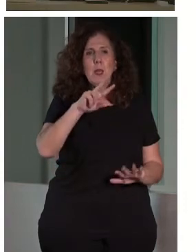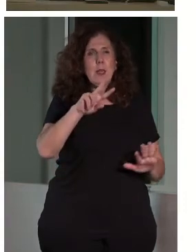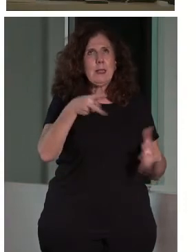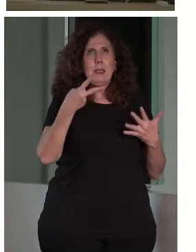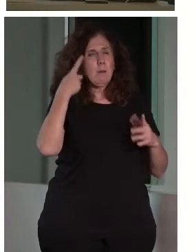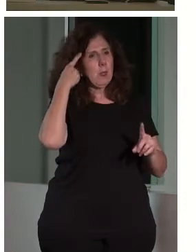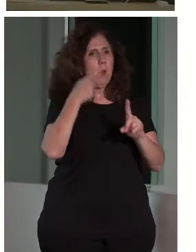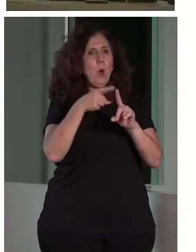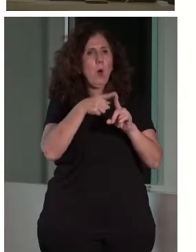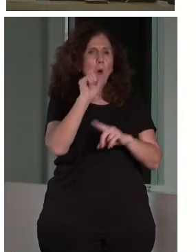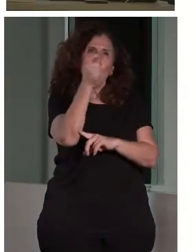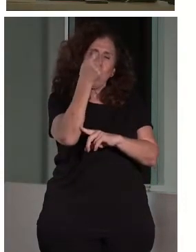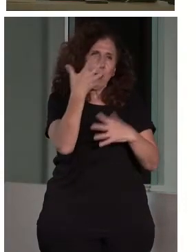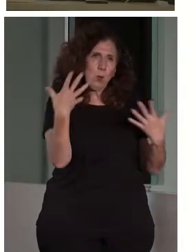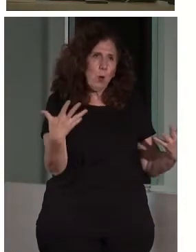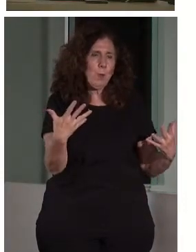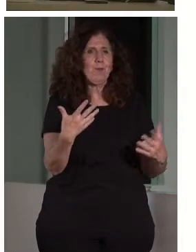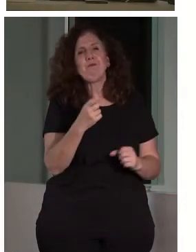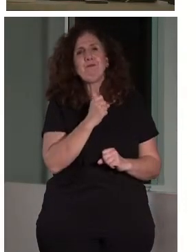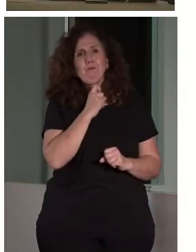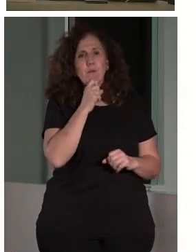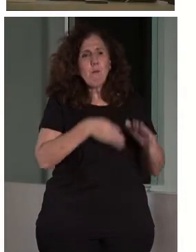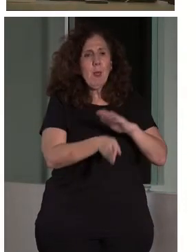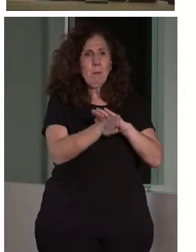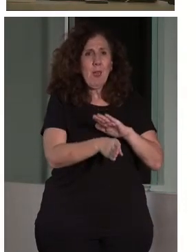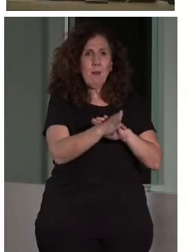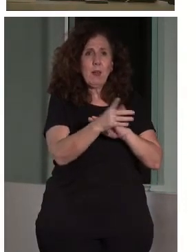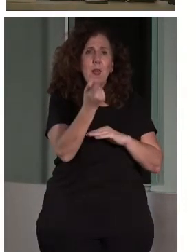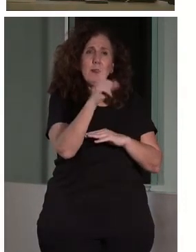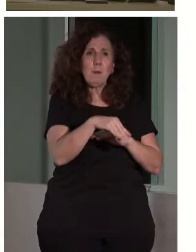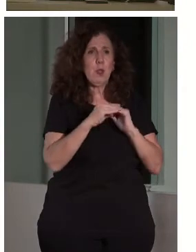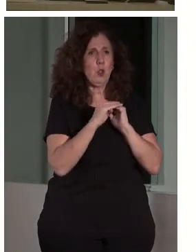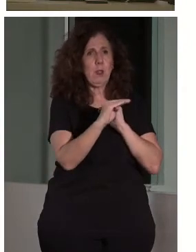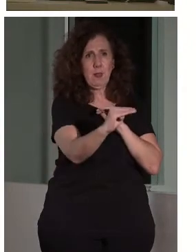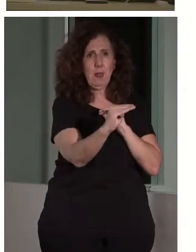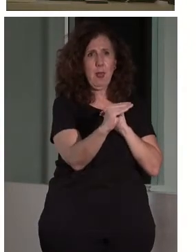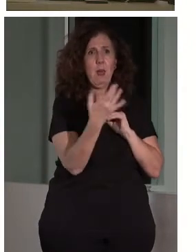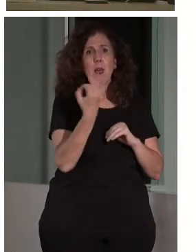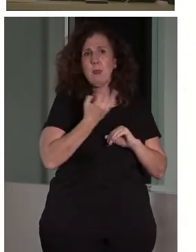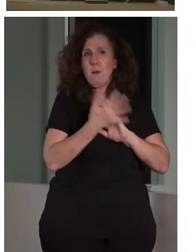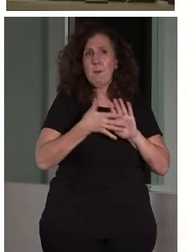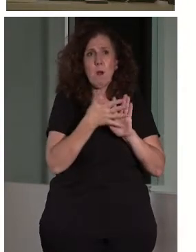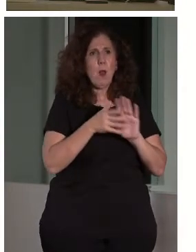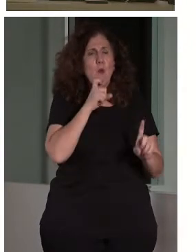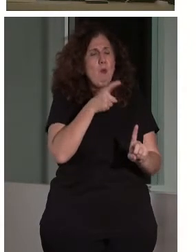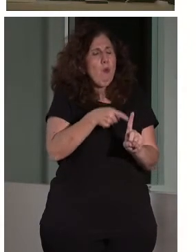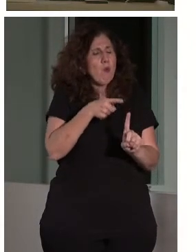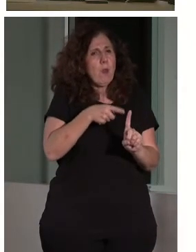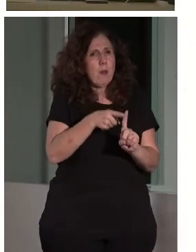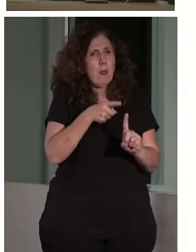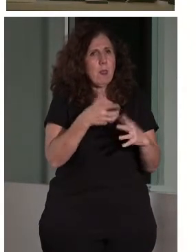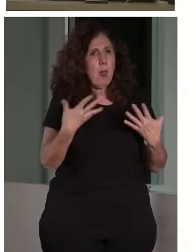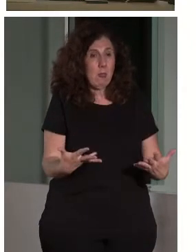sería la viabilidad y la sostenibilidad. Entonces, aquí hay que hablar de cuestiones como la usabilidad. Si los